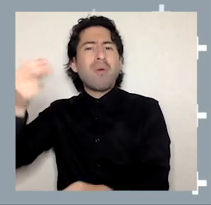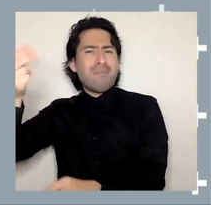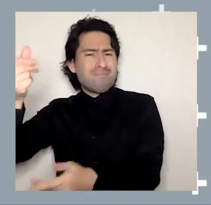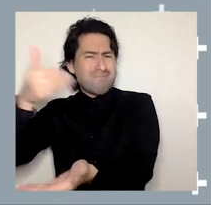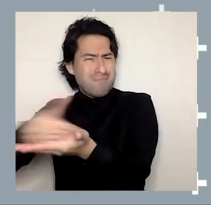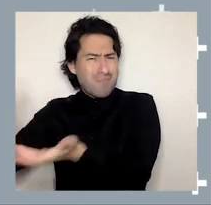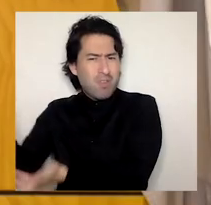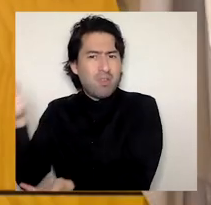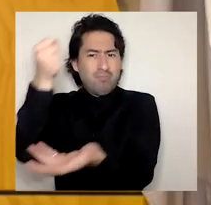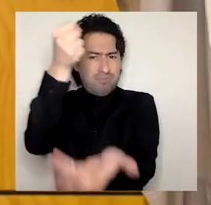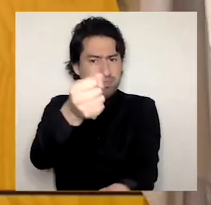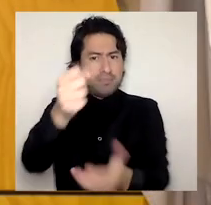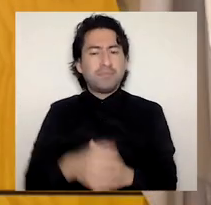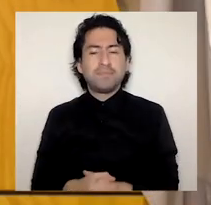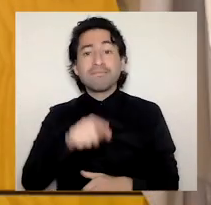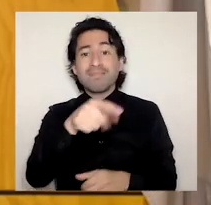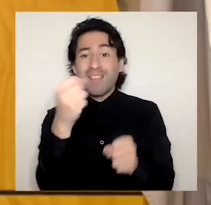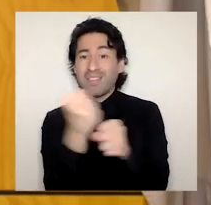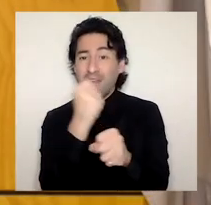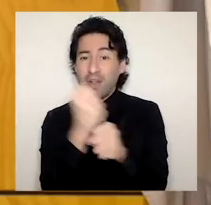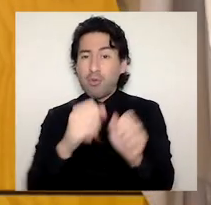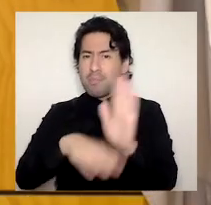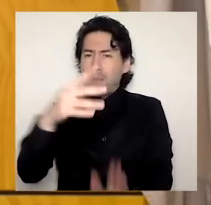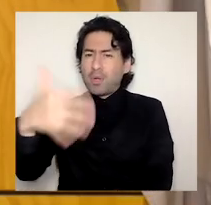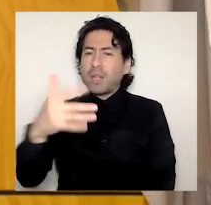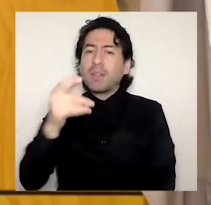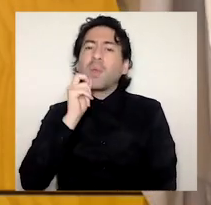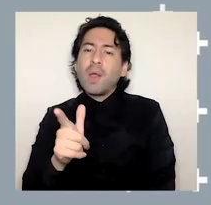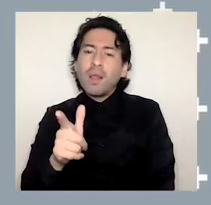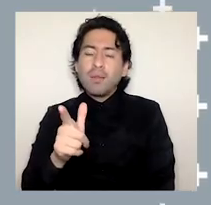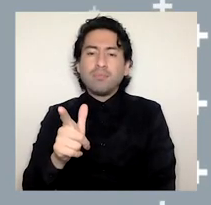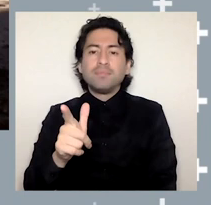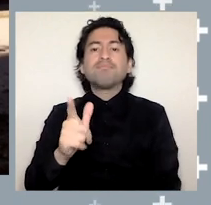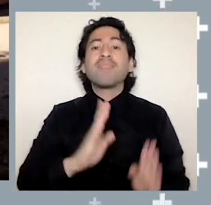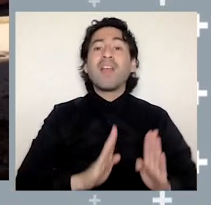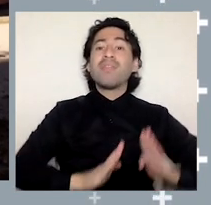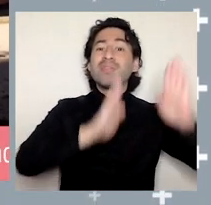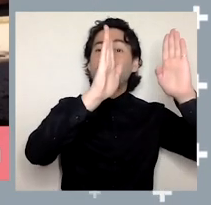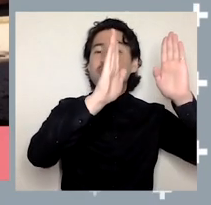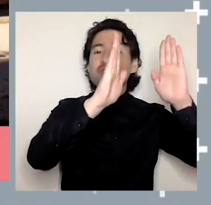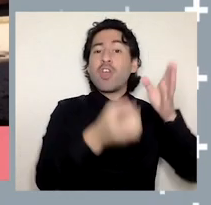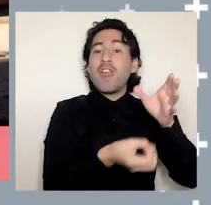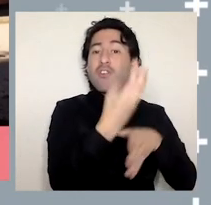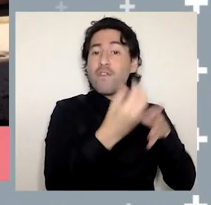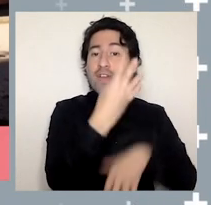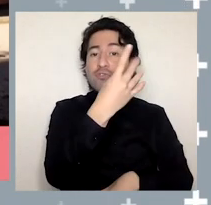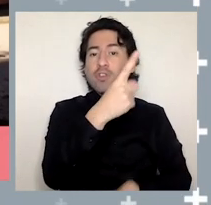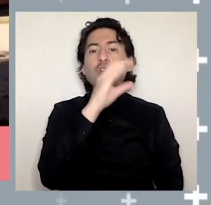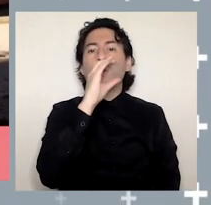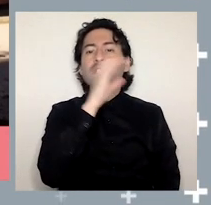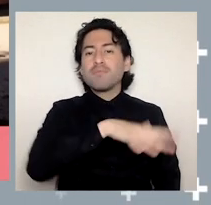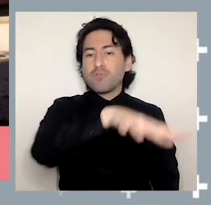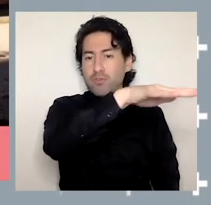pesos. Dentro de las obras más relevantes, se pueden destacar el edificio Innovación en el Campus